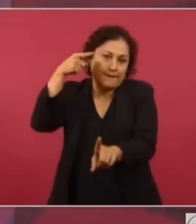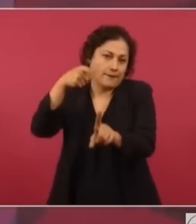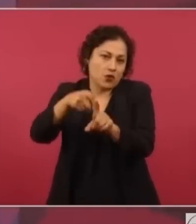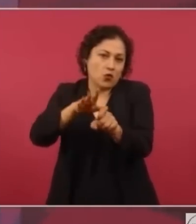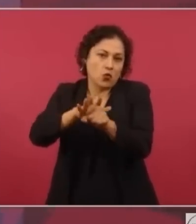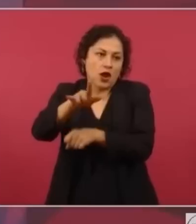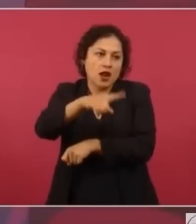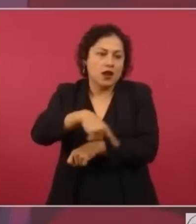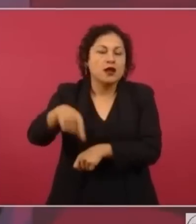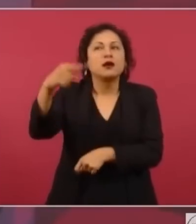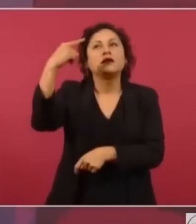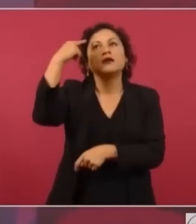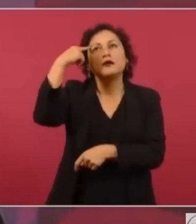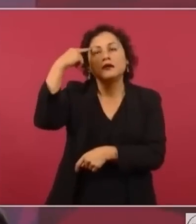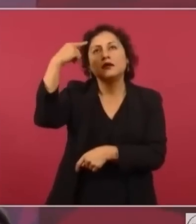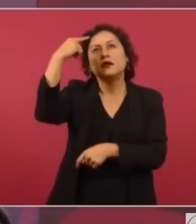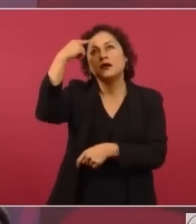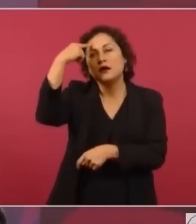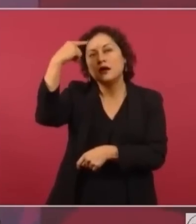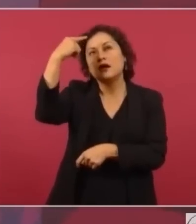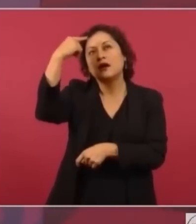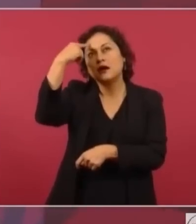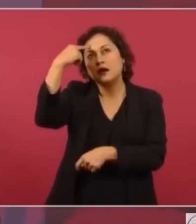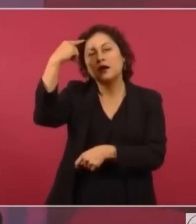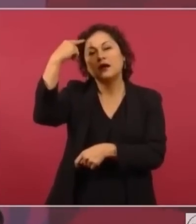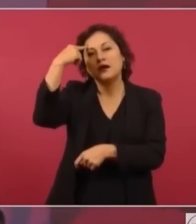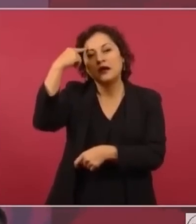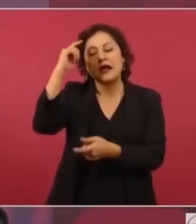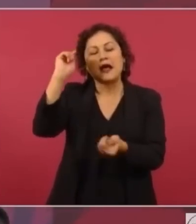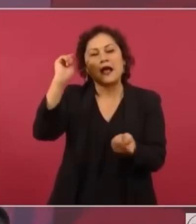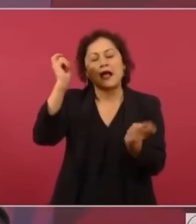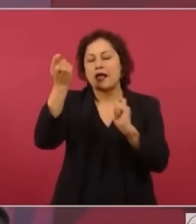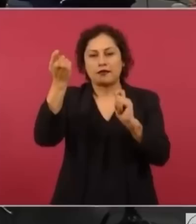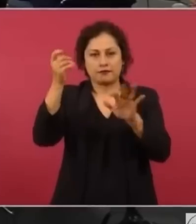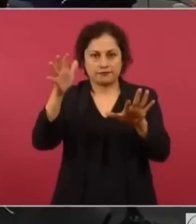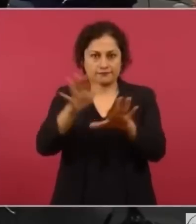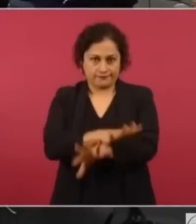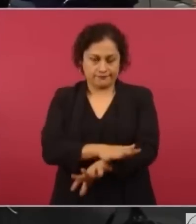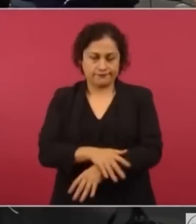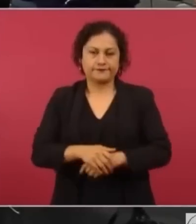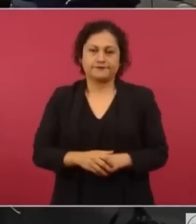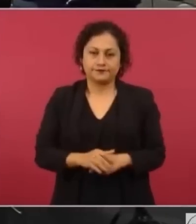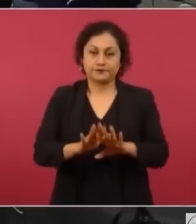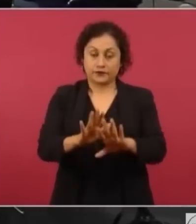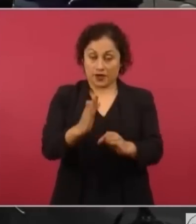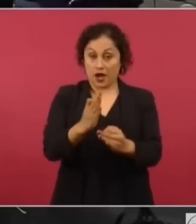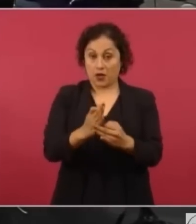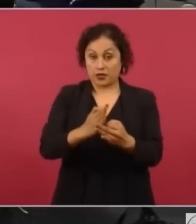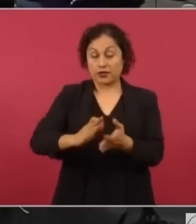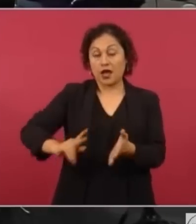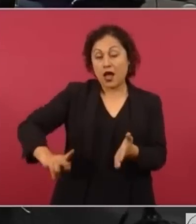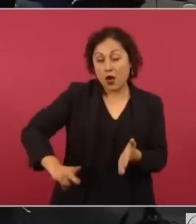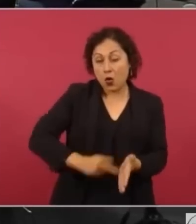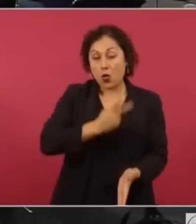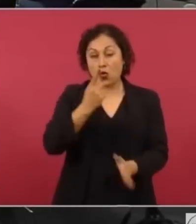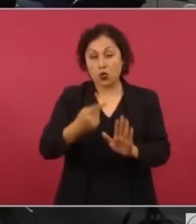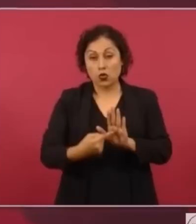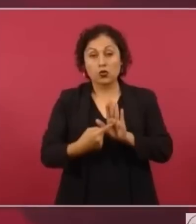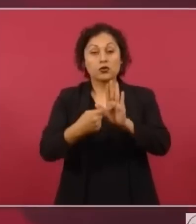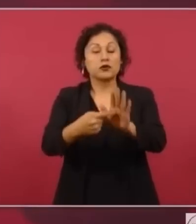vamos de nuevo a escuchar la conversación de Lorenzo Córdoba